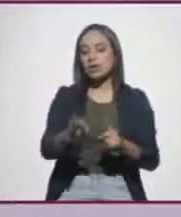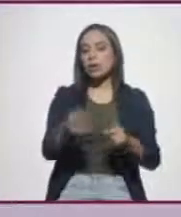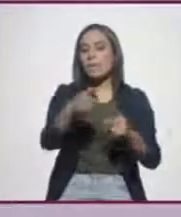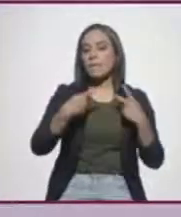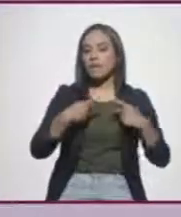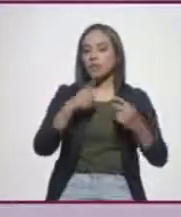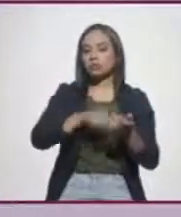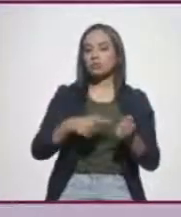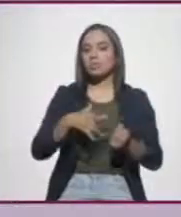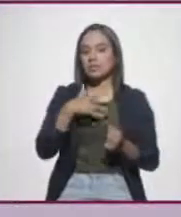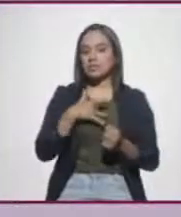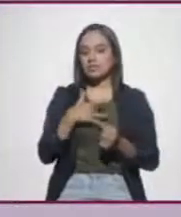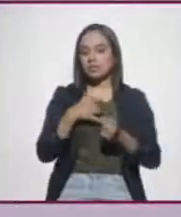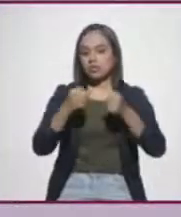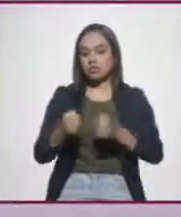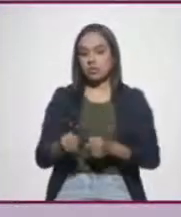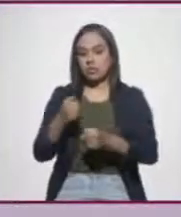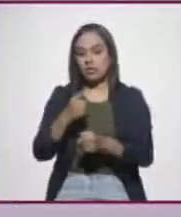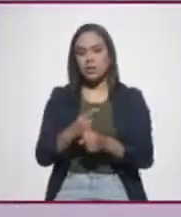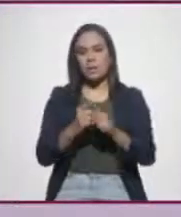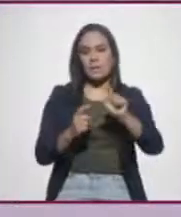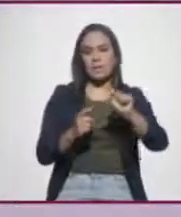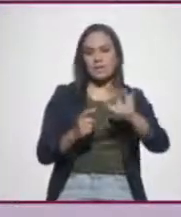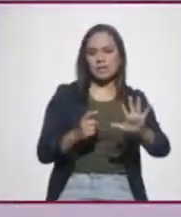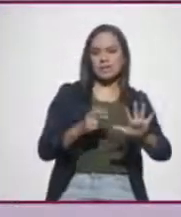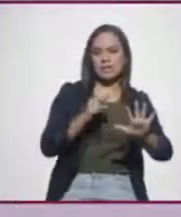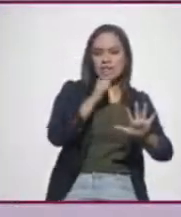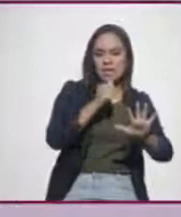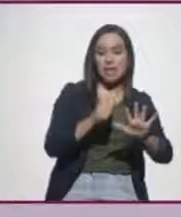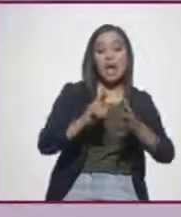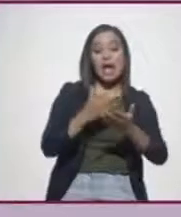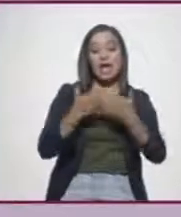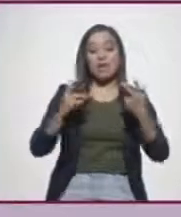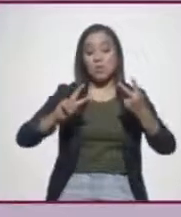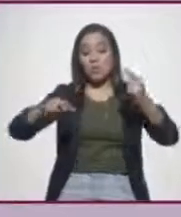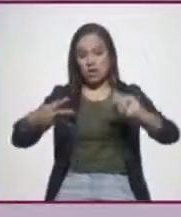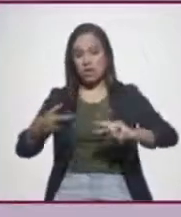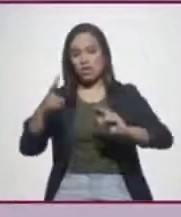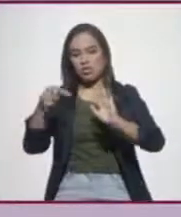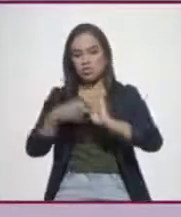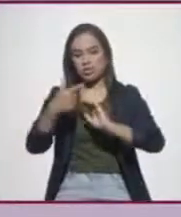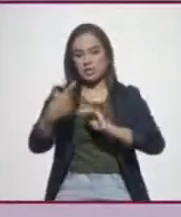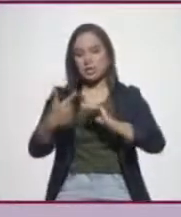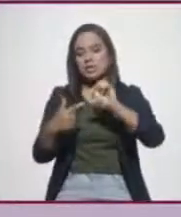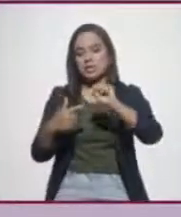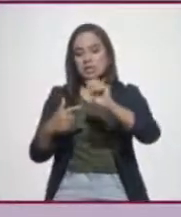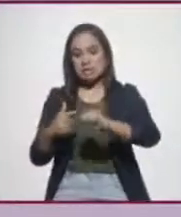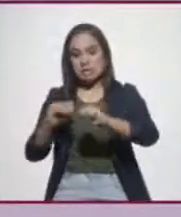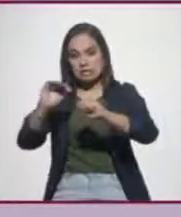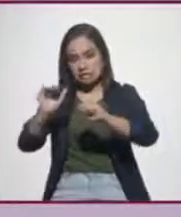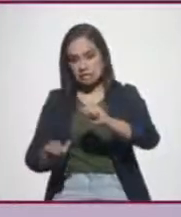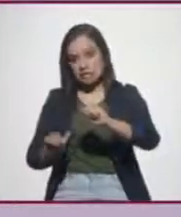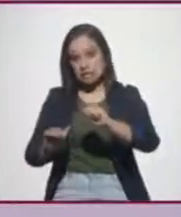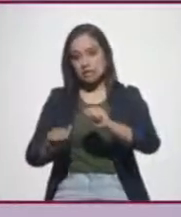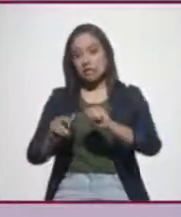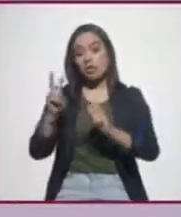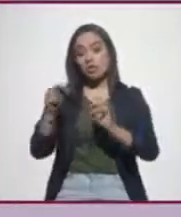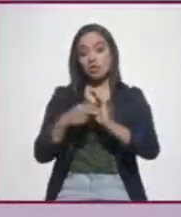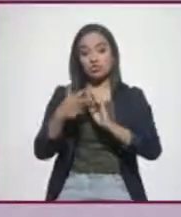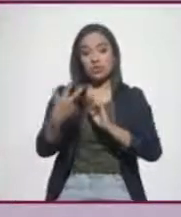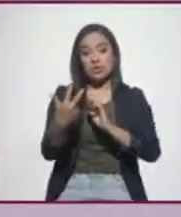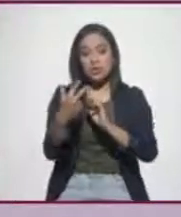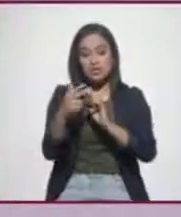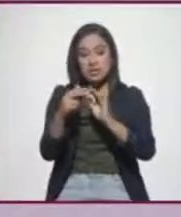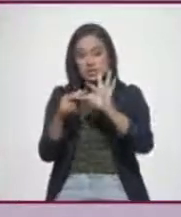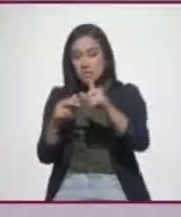sentía segura contra veinticinco insegura. Cayó a sesenta y nueve en el siete, que se cerró en el ocho, cincuenta y uno,